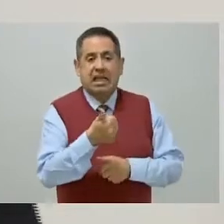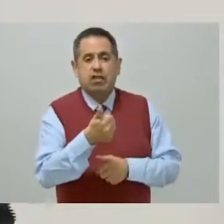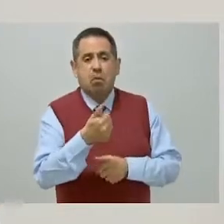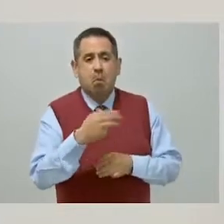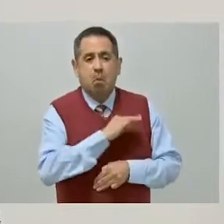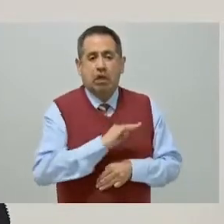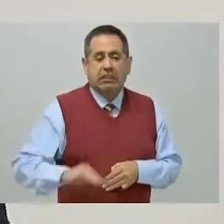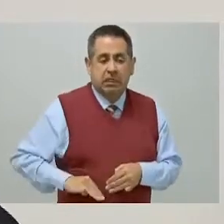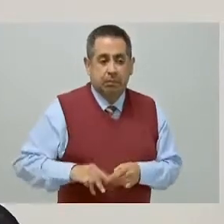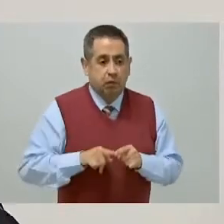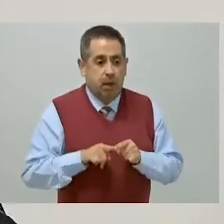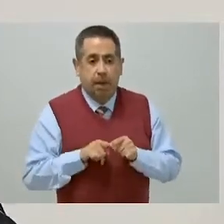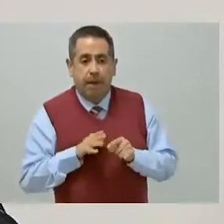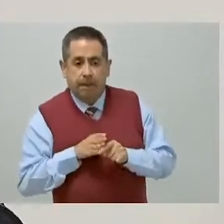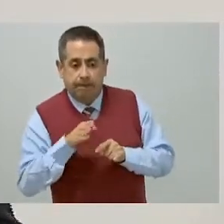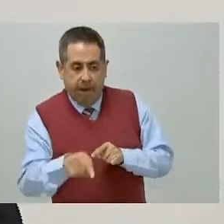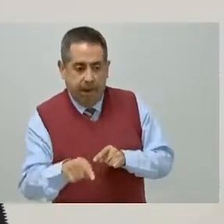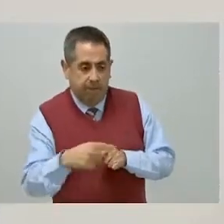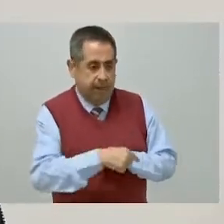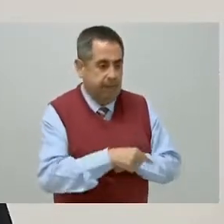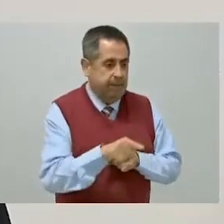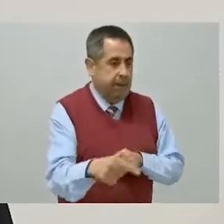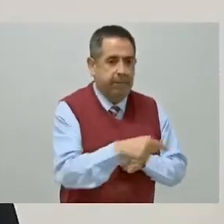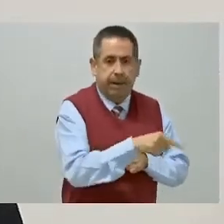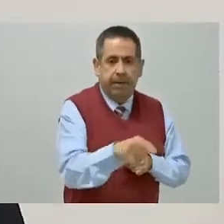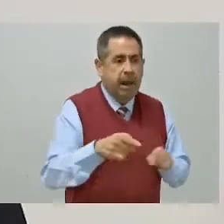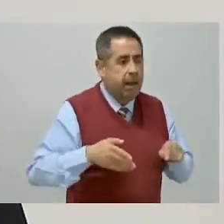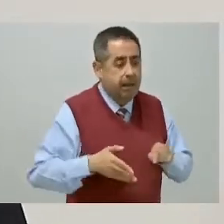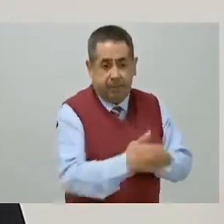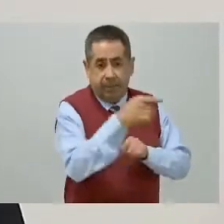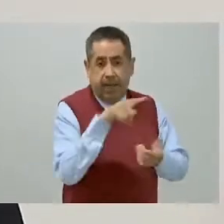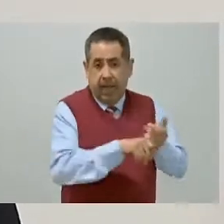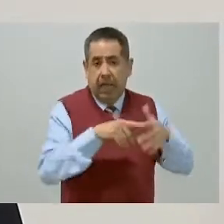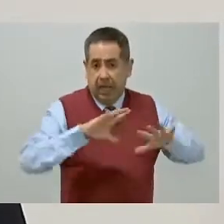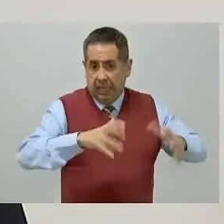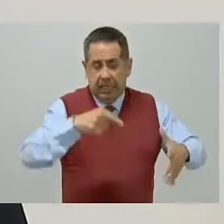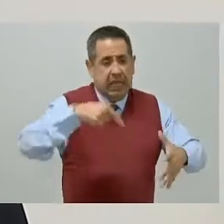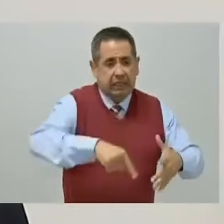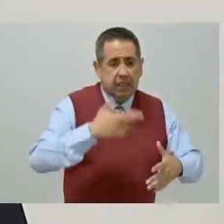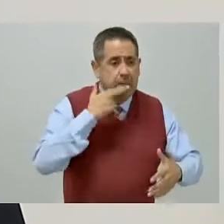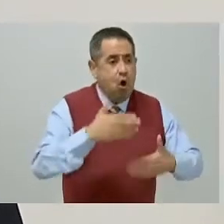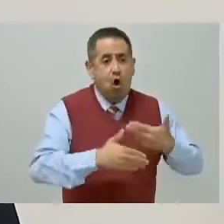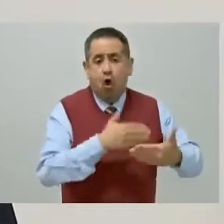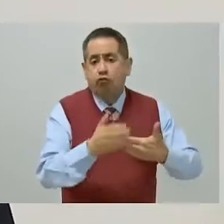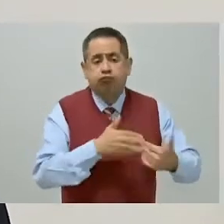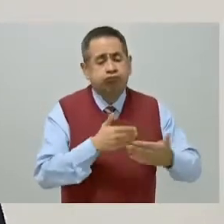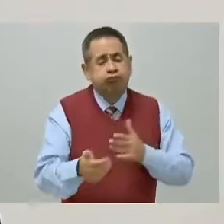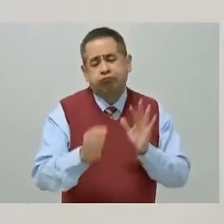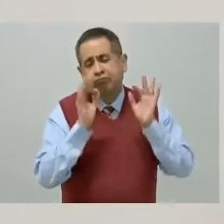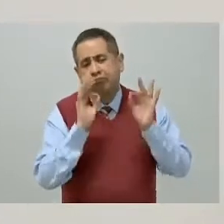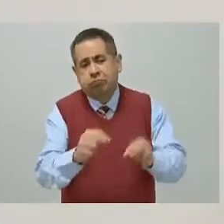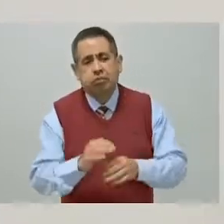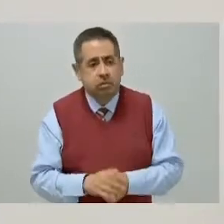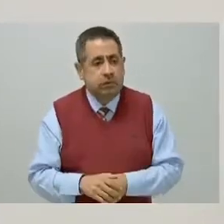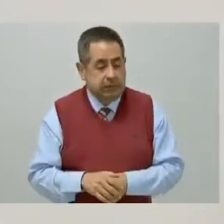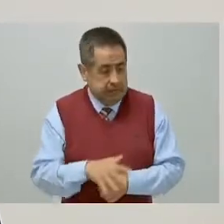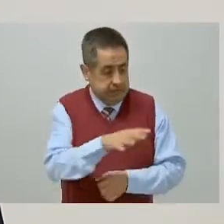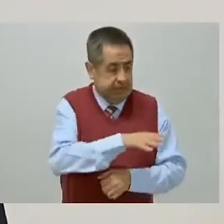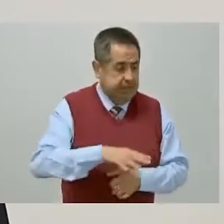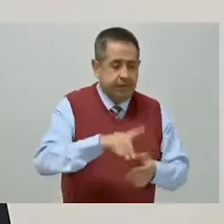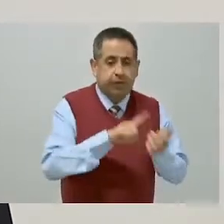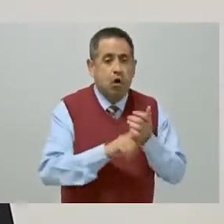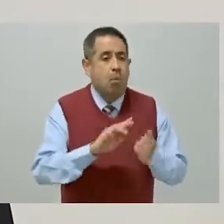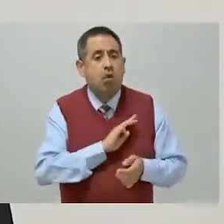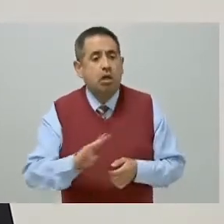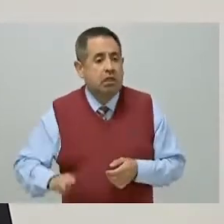atraviesa esta importante obra de infraestructura. Dentro de su zona de influencia, conformada por los